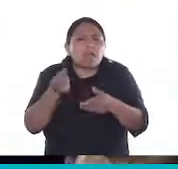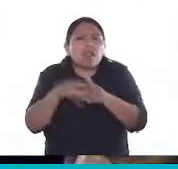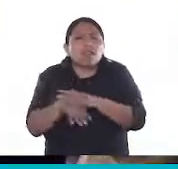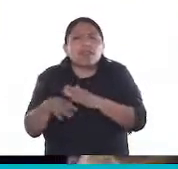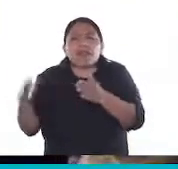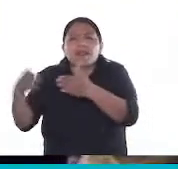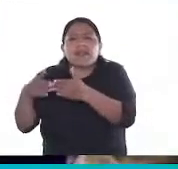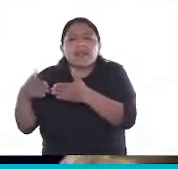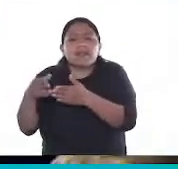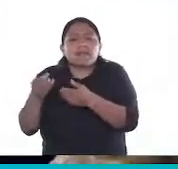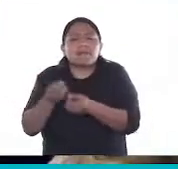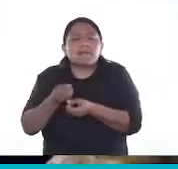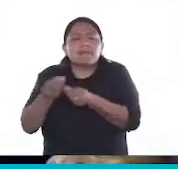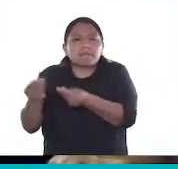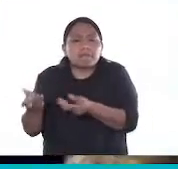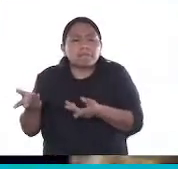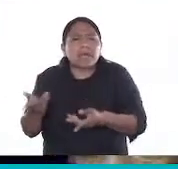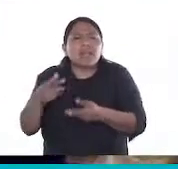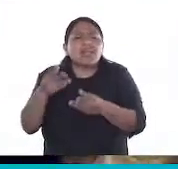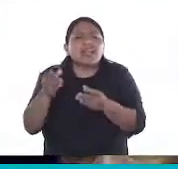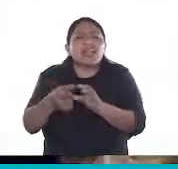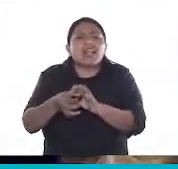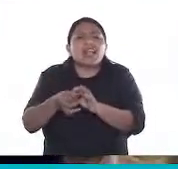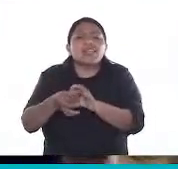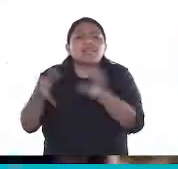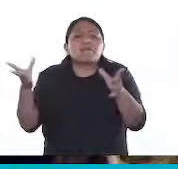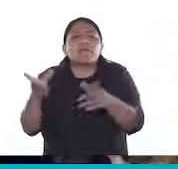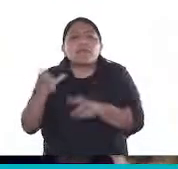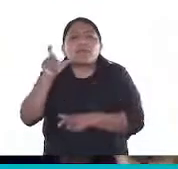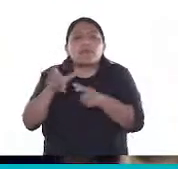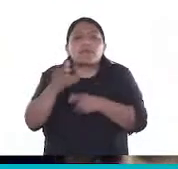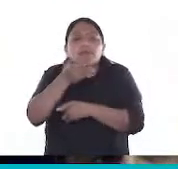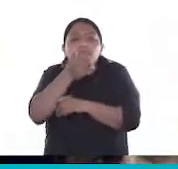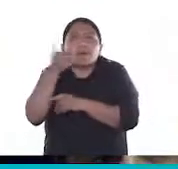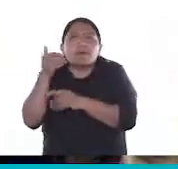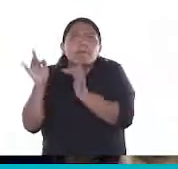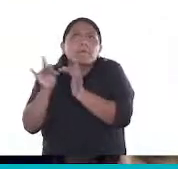esquina para que liberen a alguien virtualmente secuestrado?